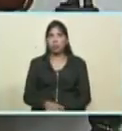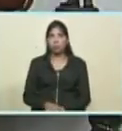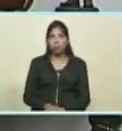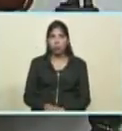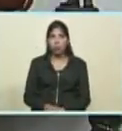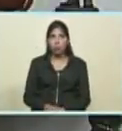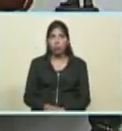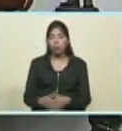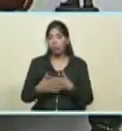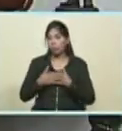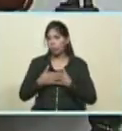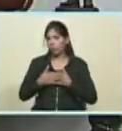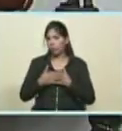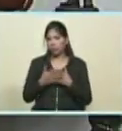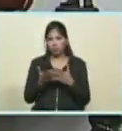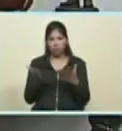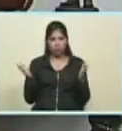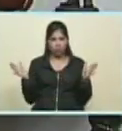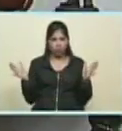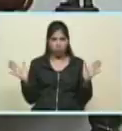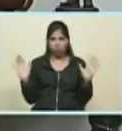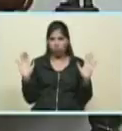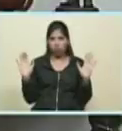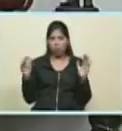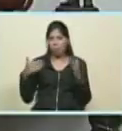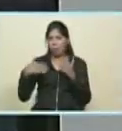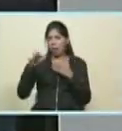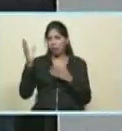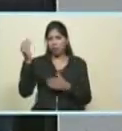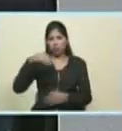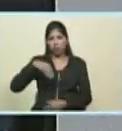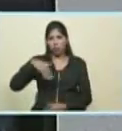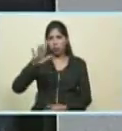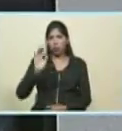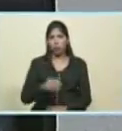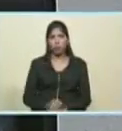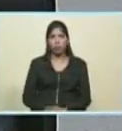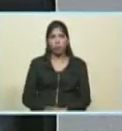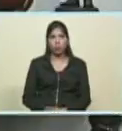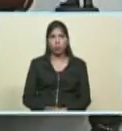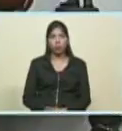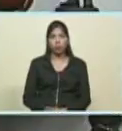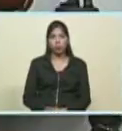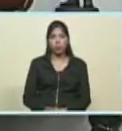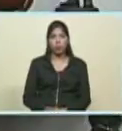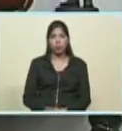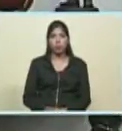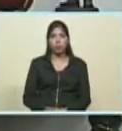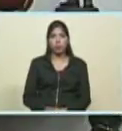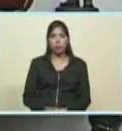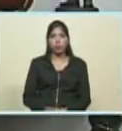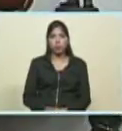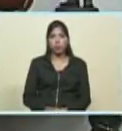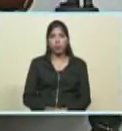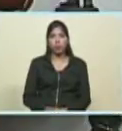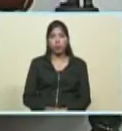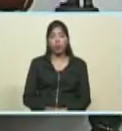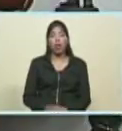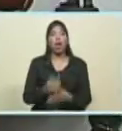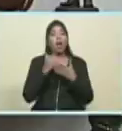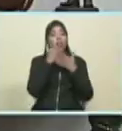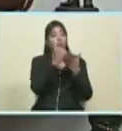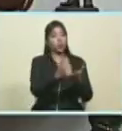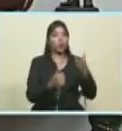ayudando Reverol con todo lo que podamos y más allá e igualmente la ayuda a Cuba